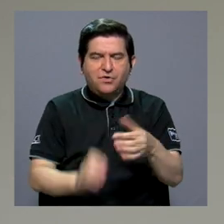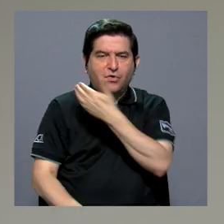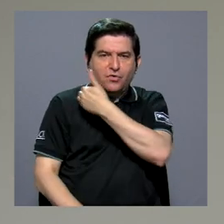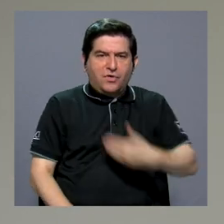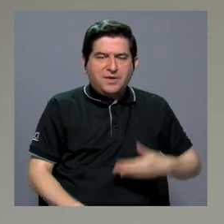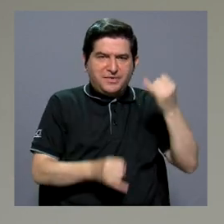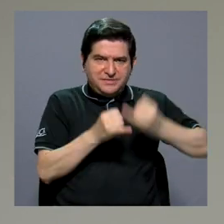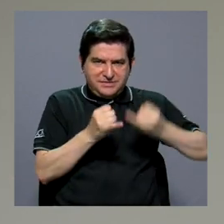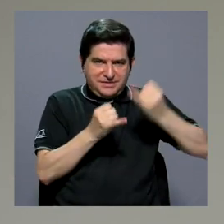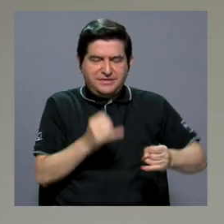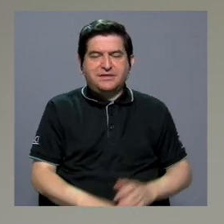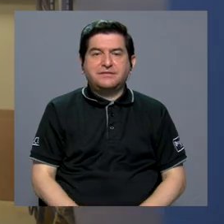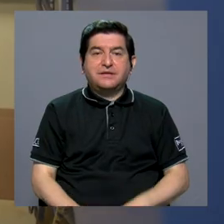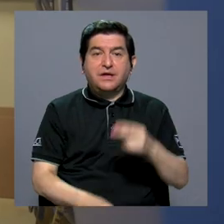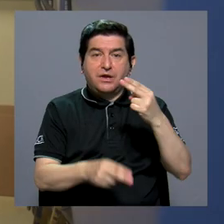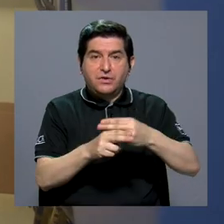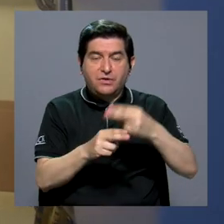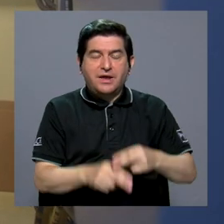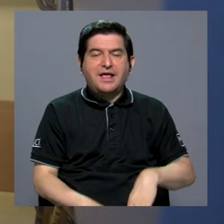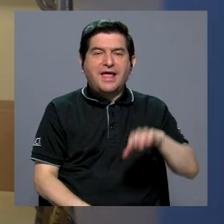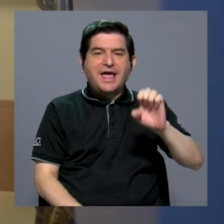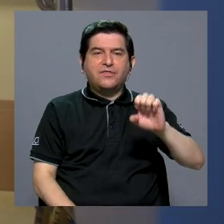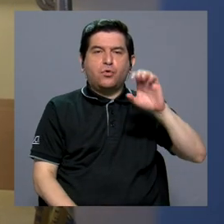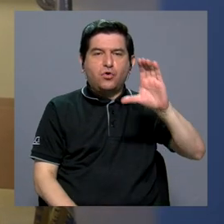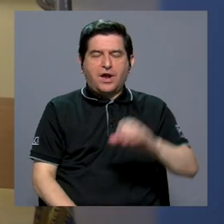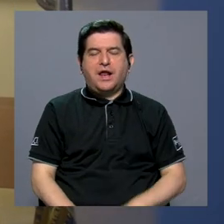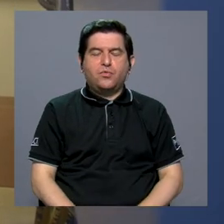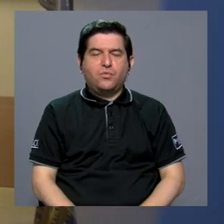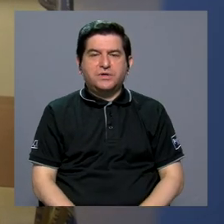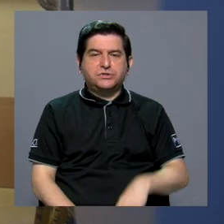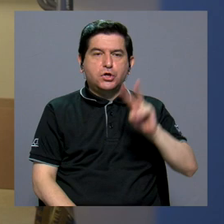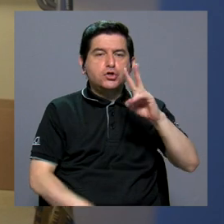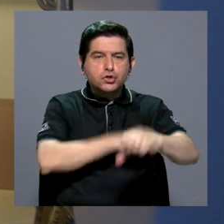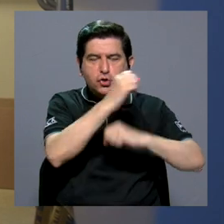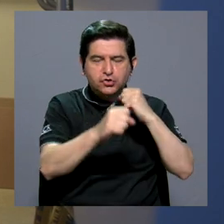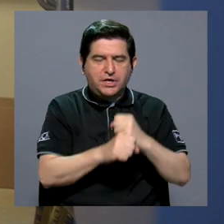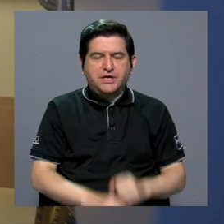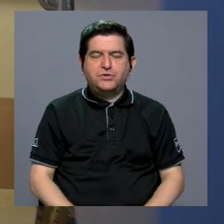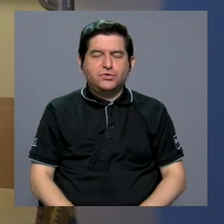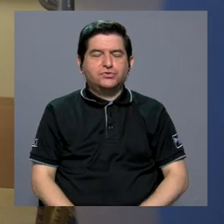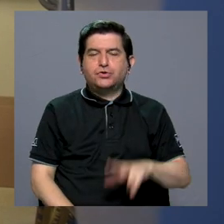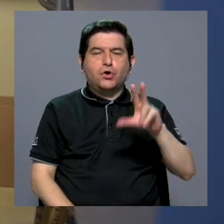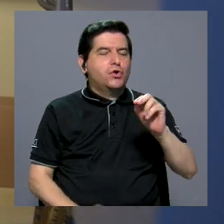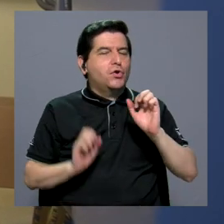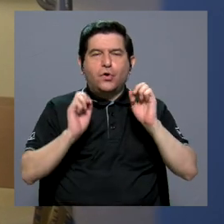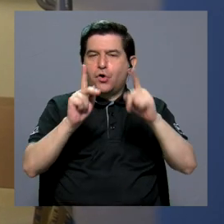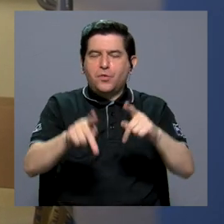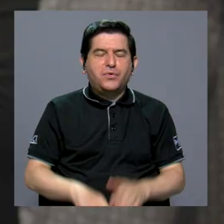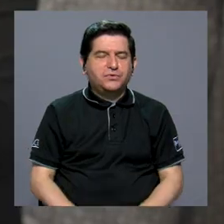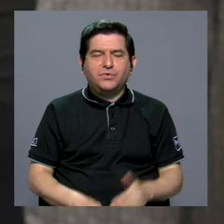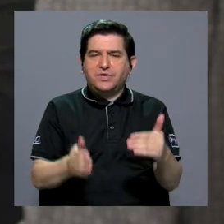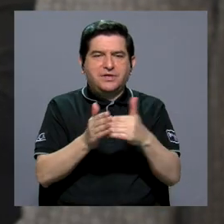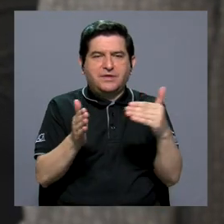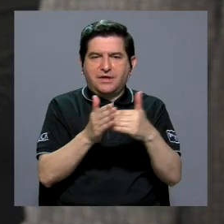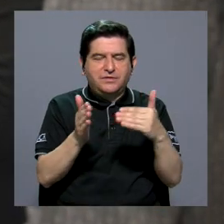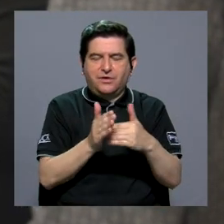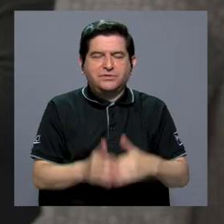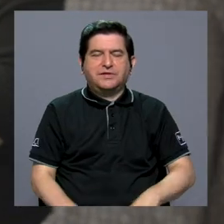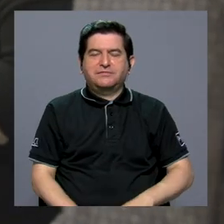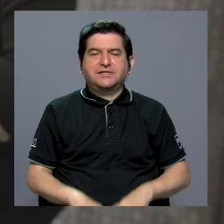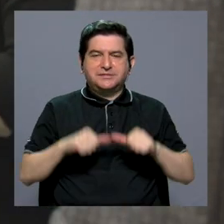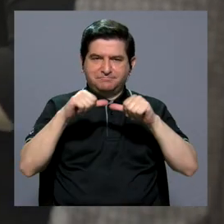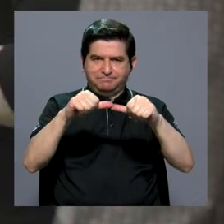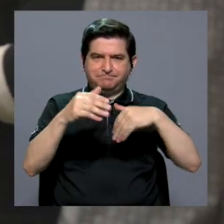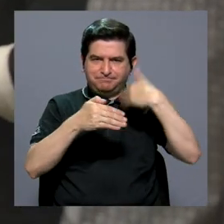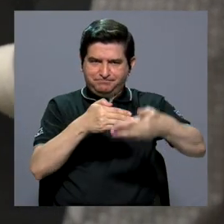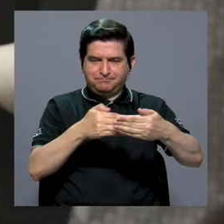el presidente saliente. El nombramiento de Doneldon Cowell es por dos años y no posibilita la